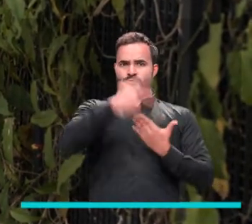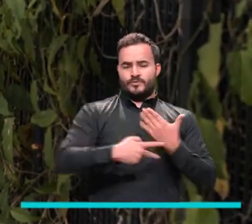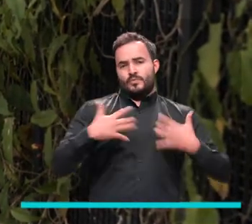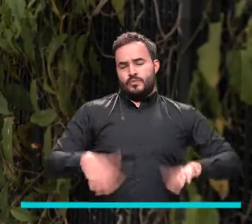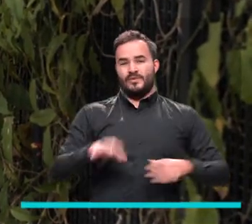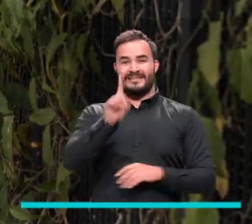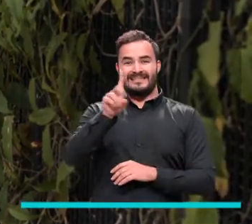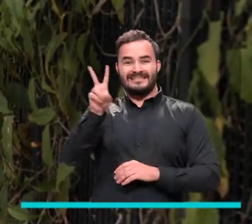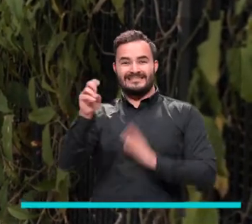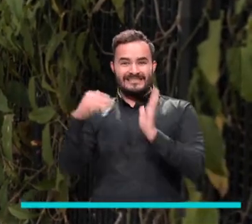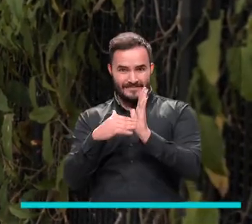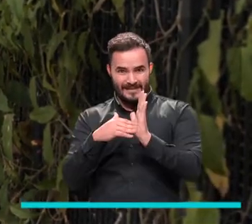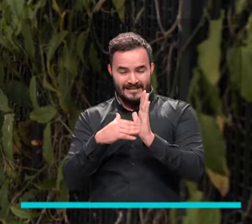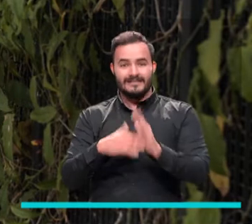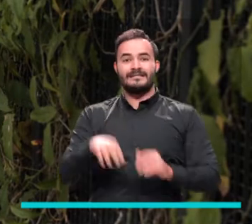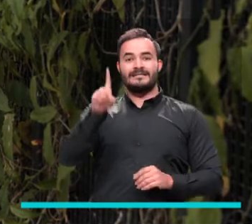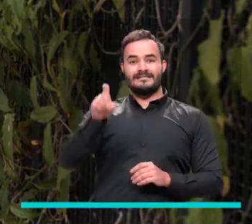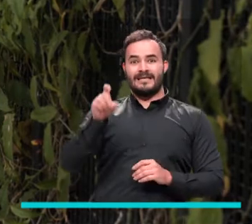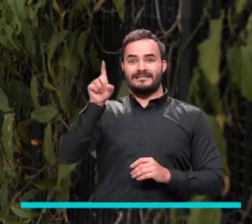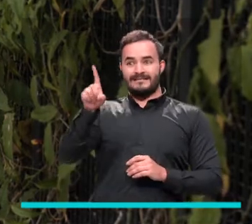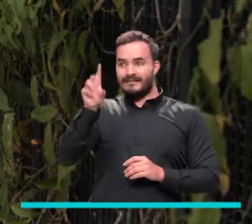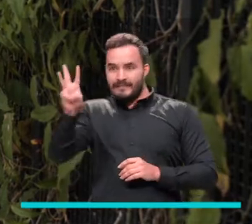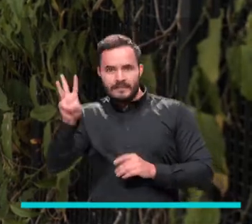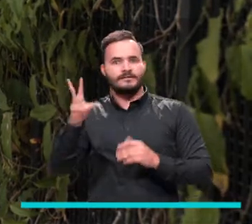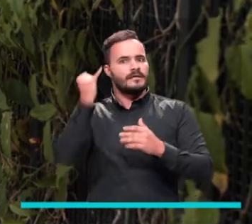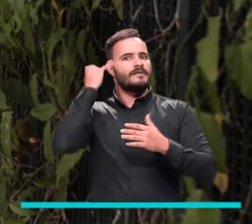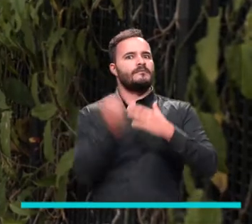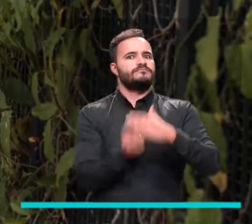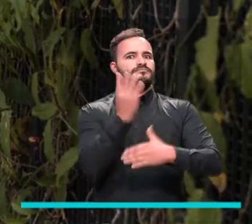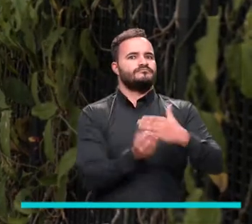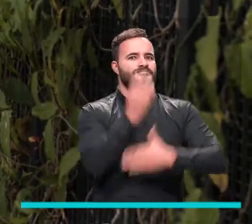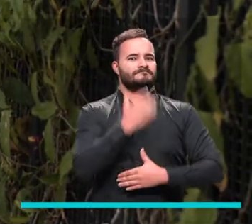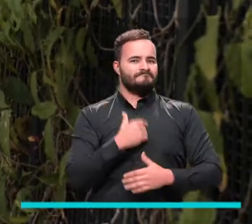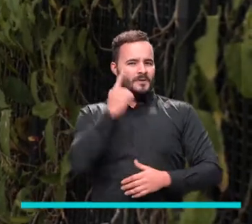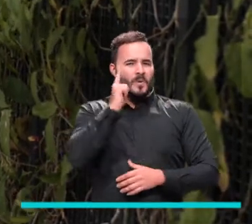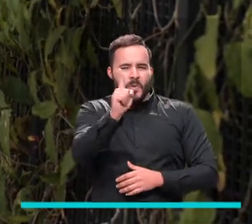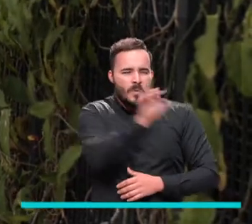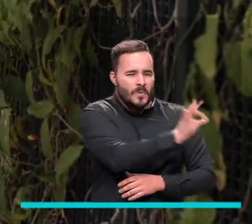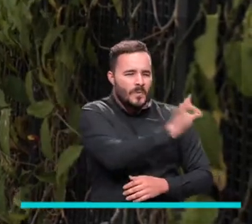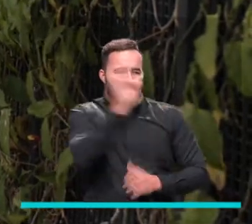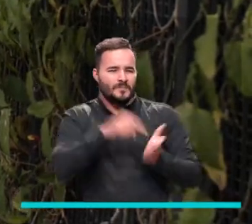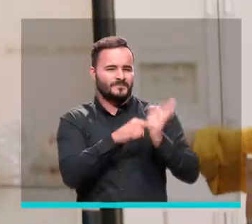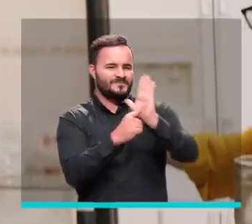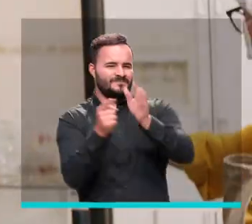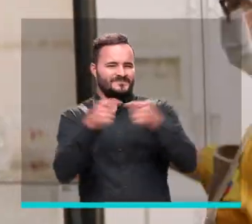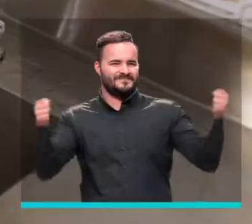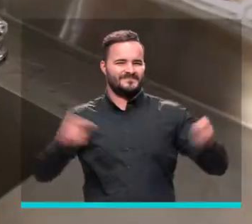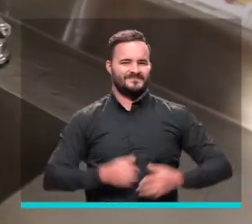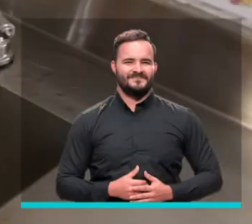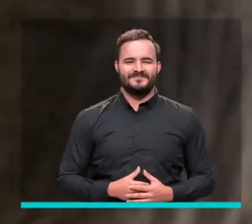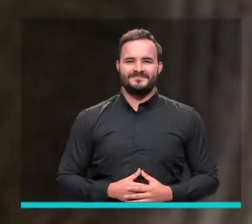17.613 fueron conformados. Te invitamos a conocer una de esas historias de emprendimiento.